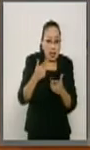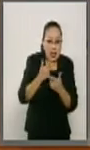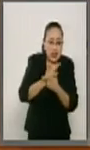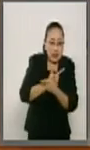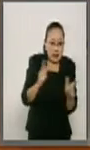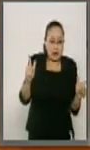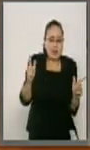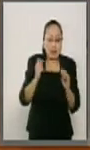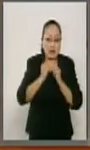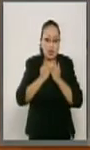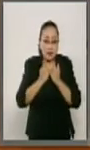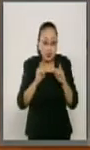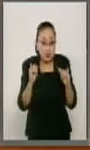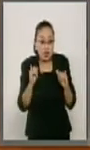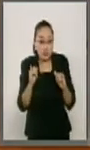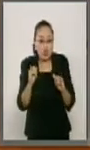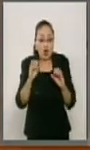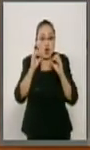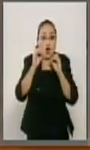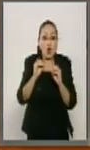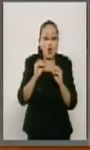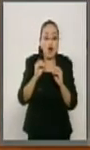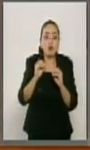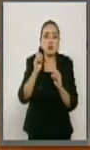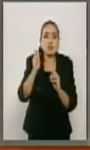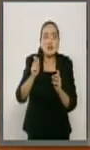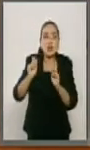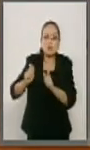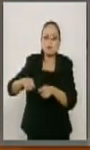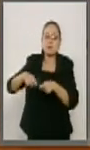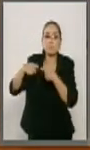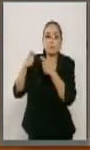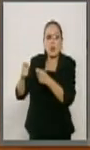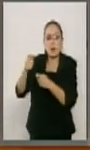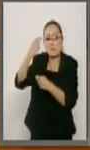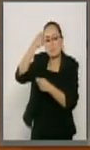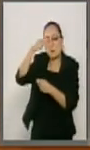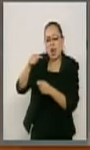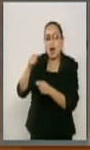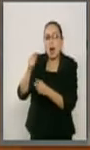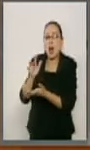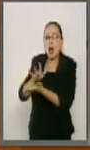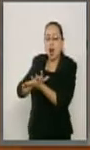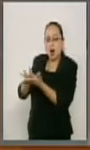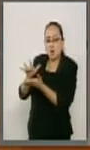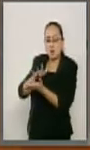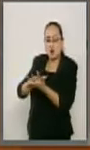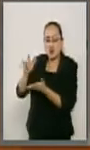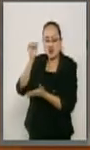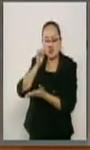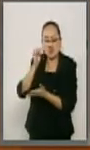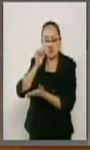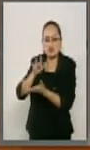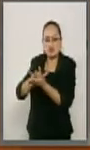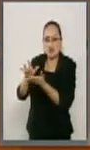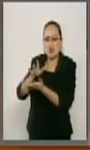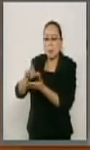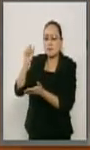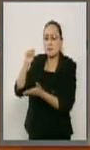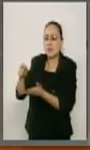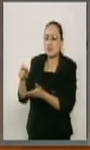o cedemos nuestras facultades para avalar simple y sencillamente los